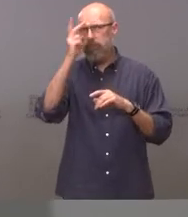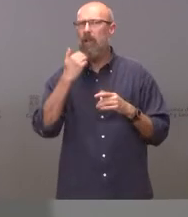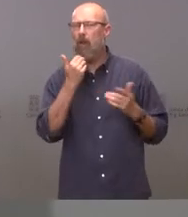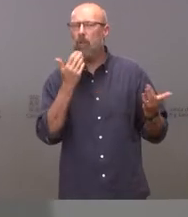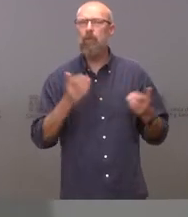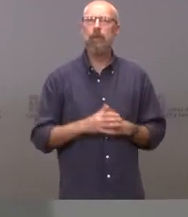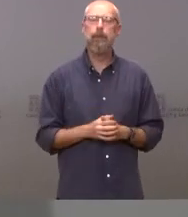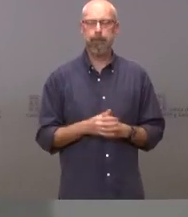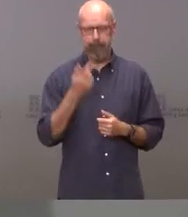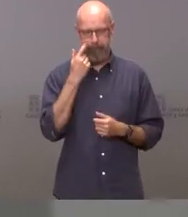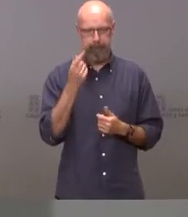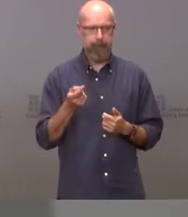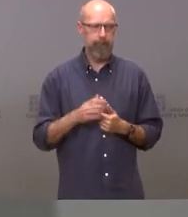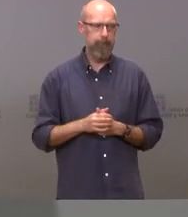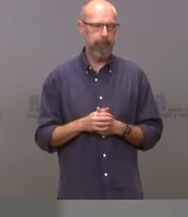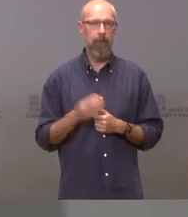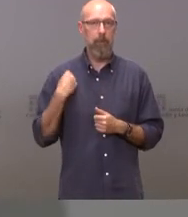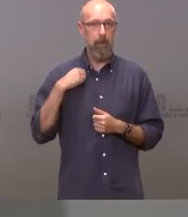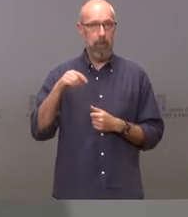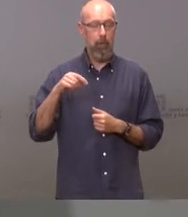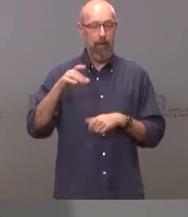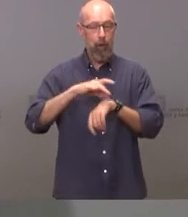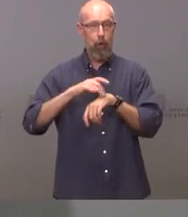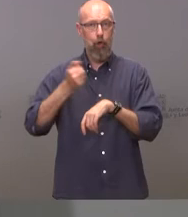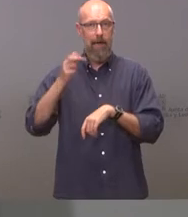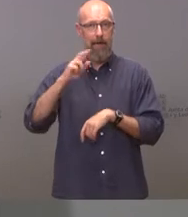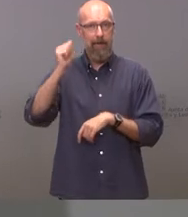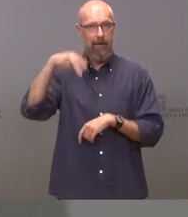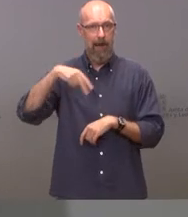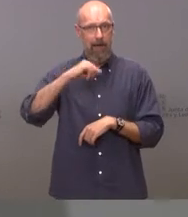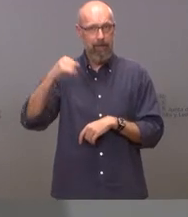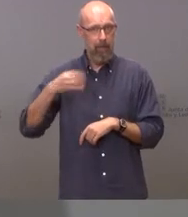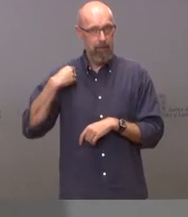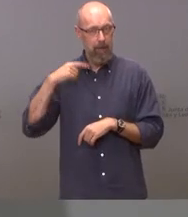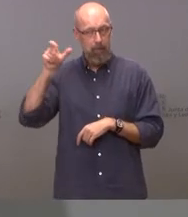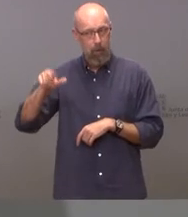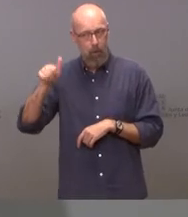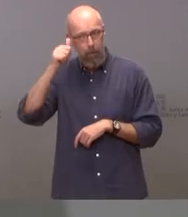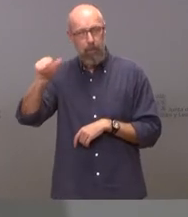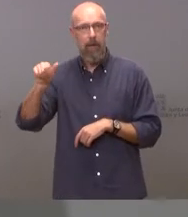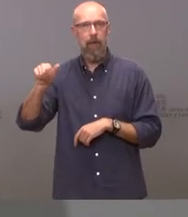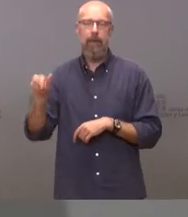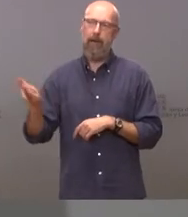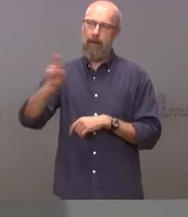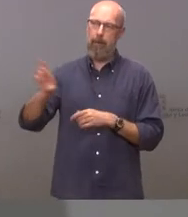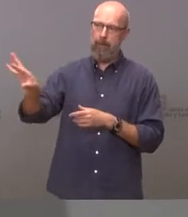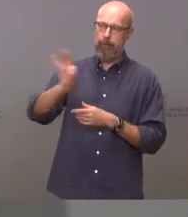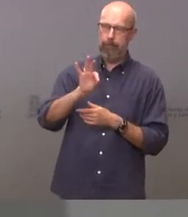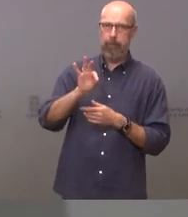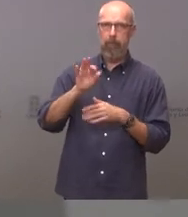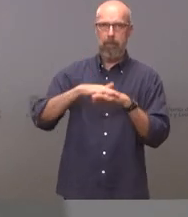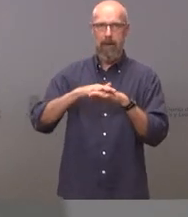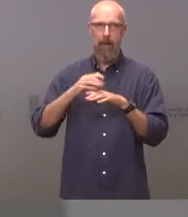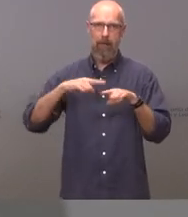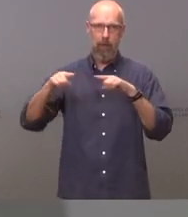la repesca del doctor Arran es la repesca de un profesional con experiencia